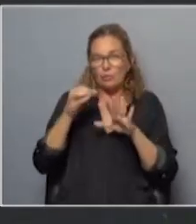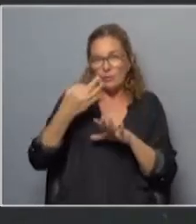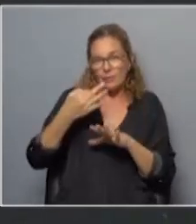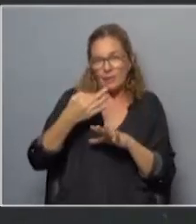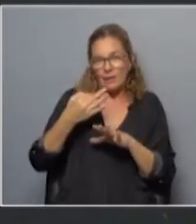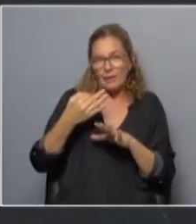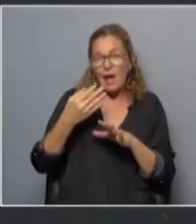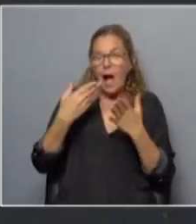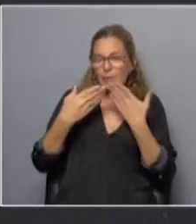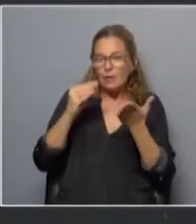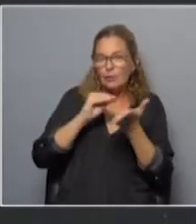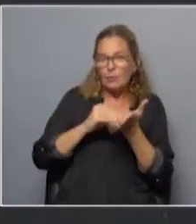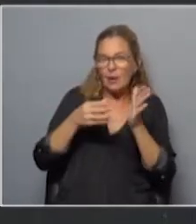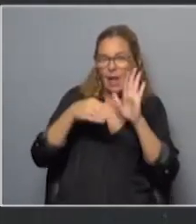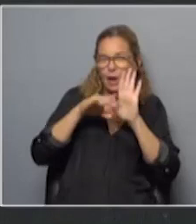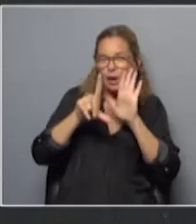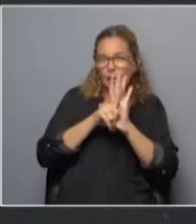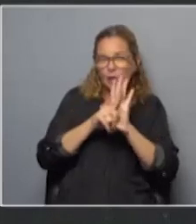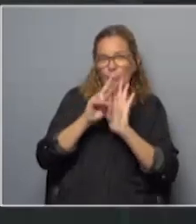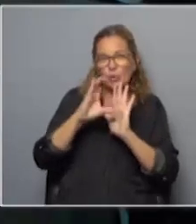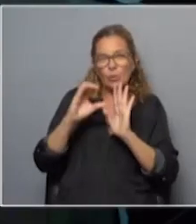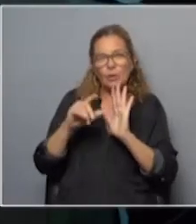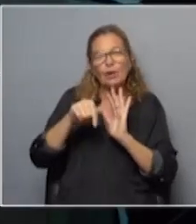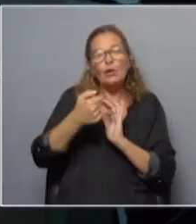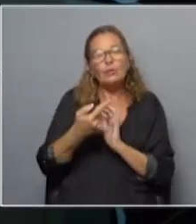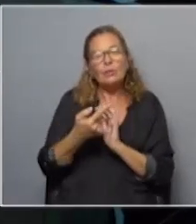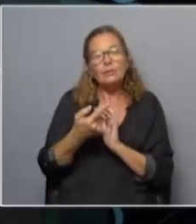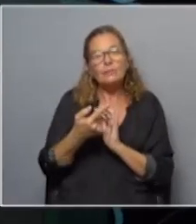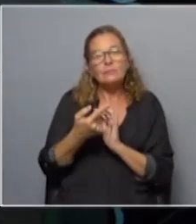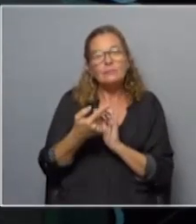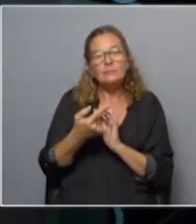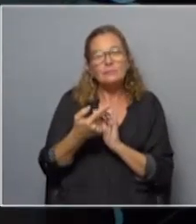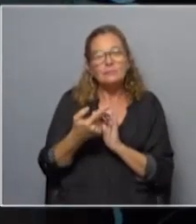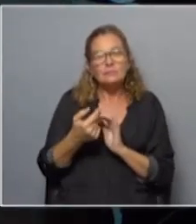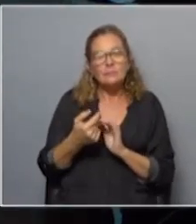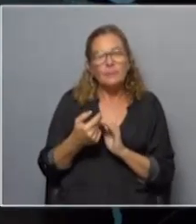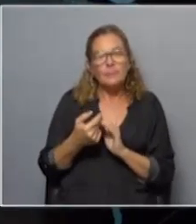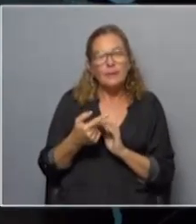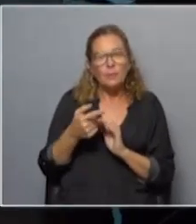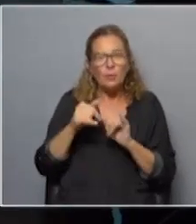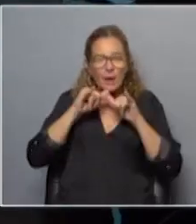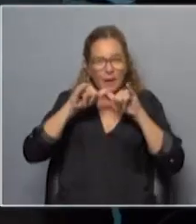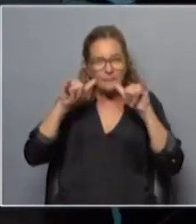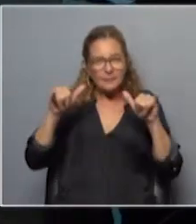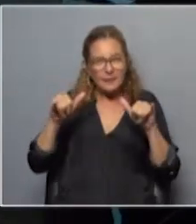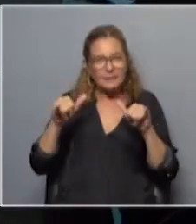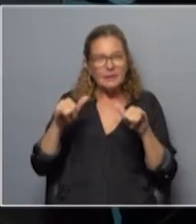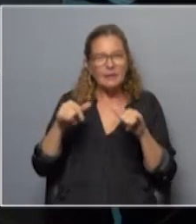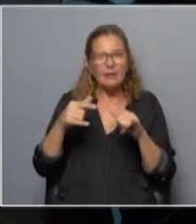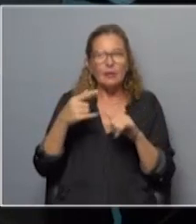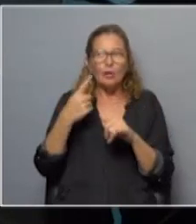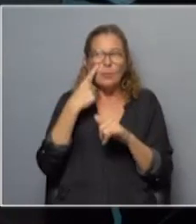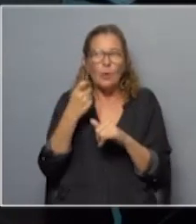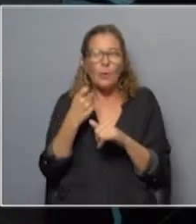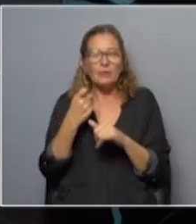contenido de la look porque el resto en que se centraban que encontraron bueno el tono de la campaña es un tópico que determinamos